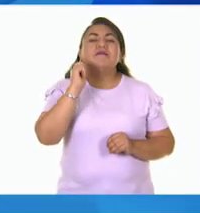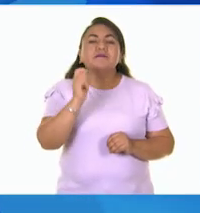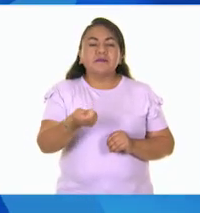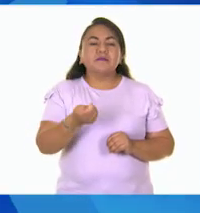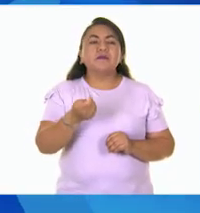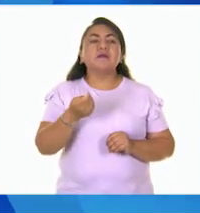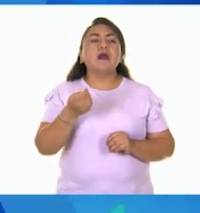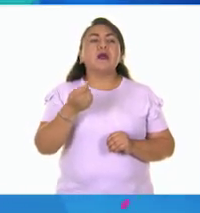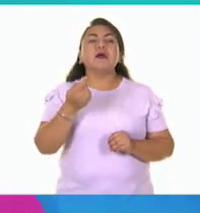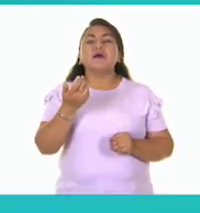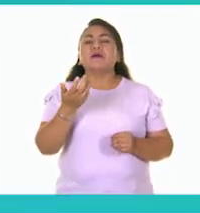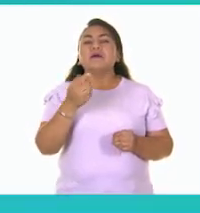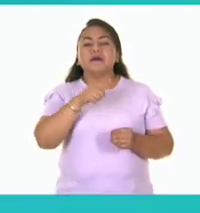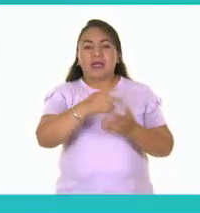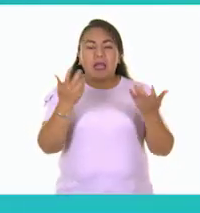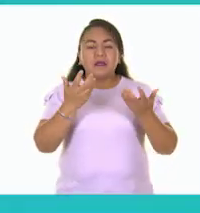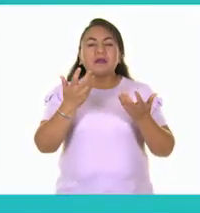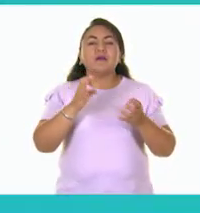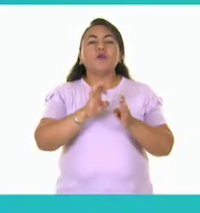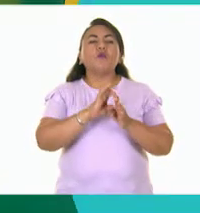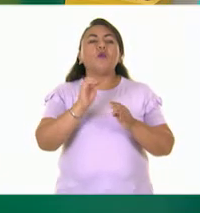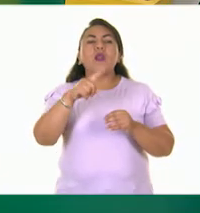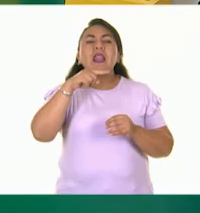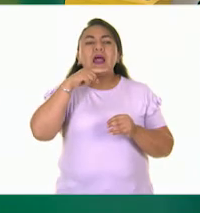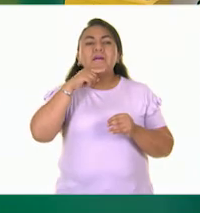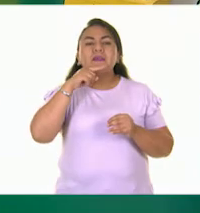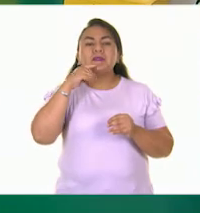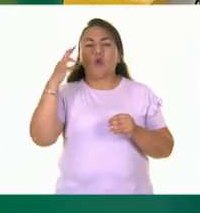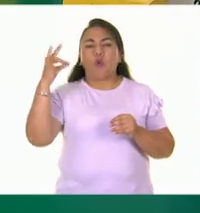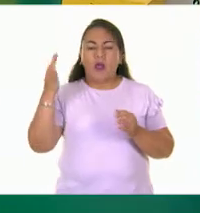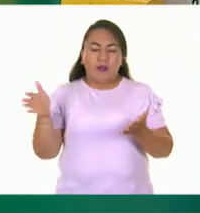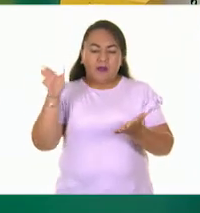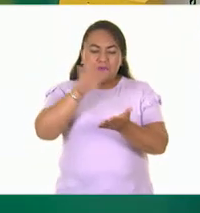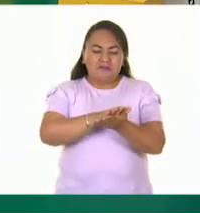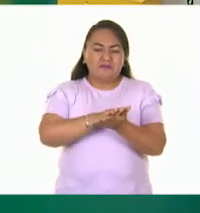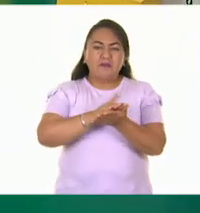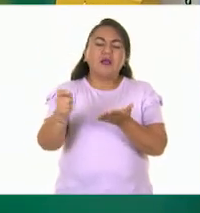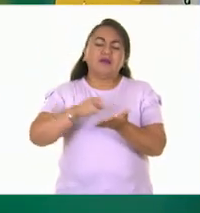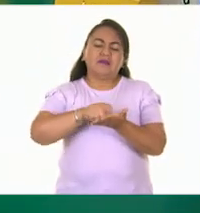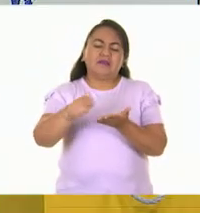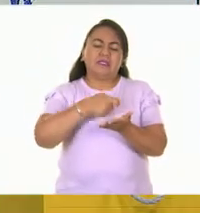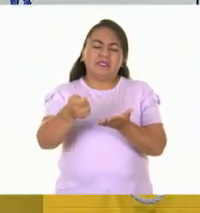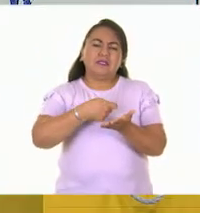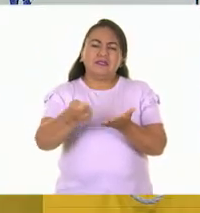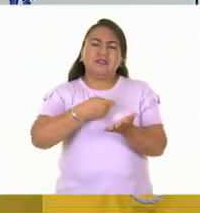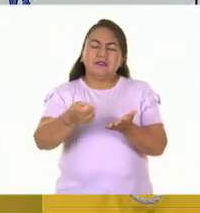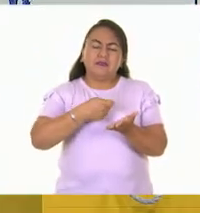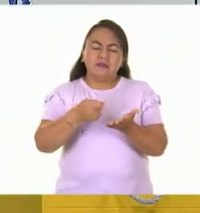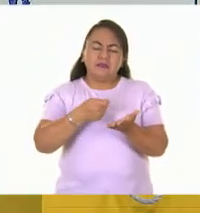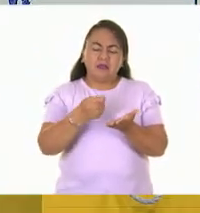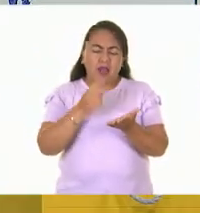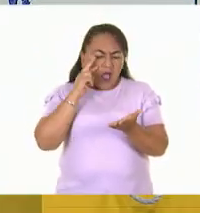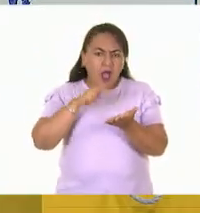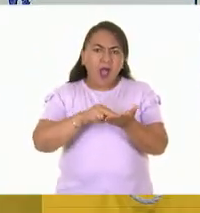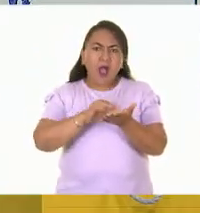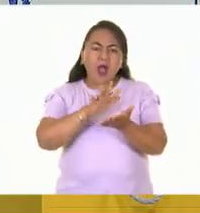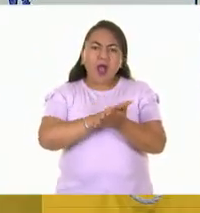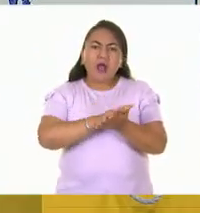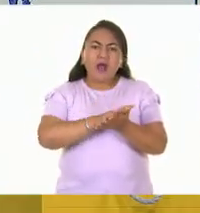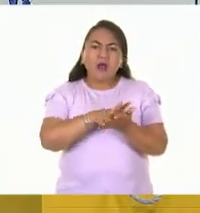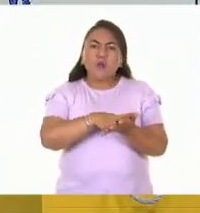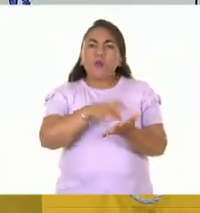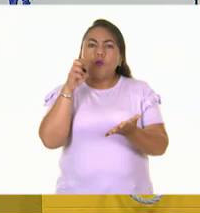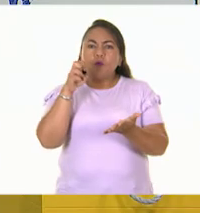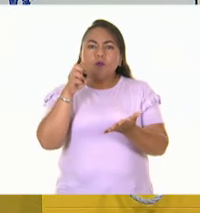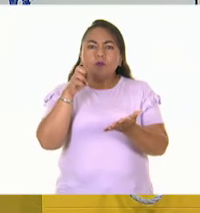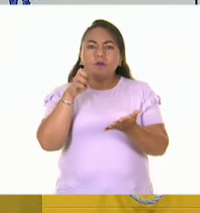frotar... Lo que él hizo fue por frotar un lápiz sobre una hoja encima de una superficie. Y entonces eso logró imprimir una textura